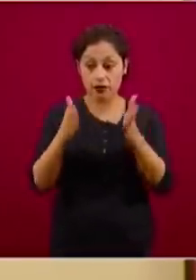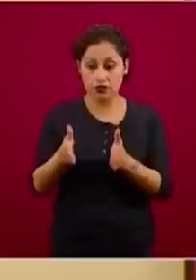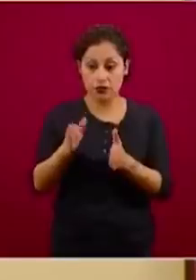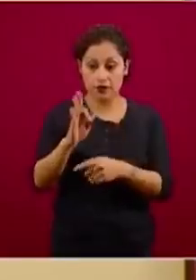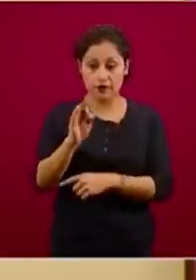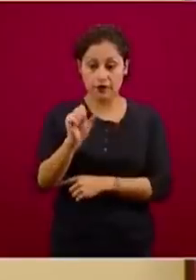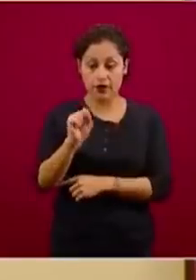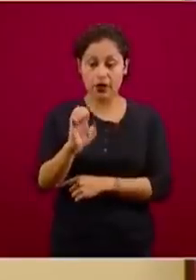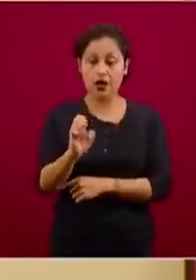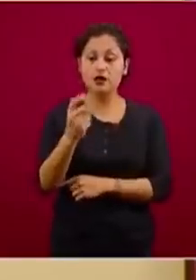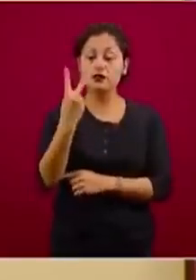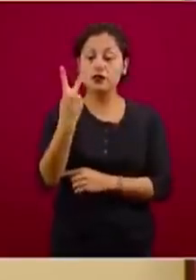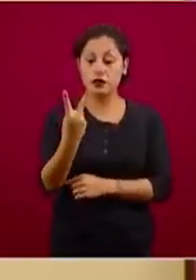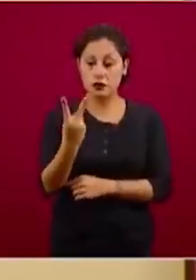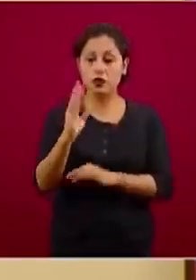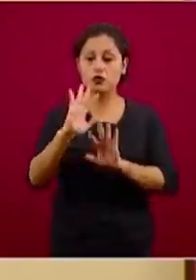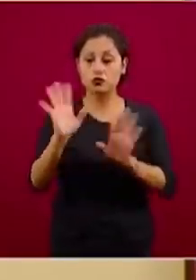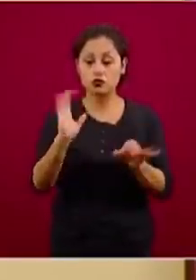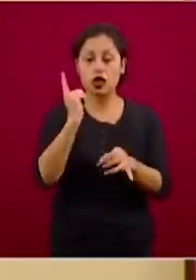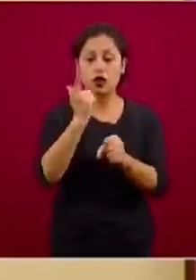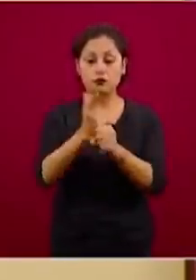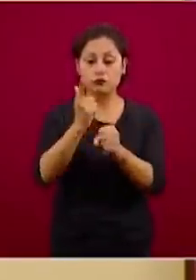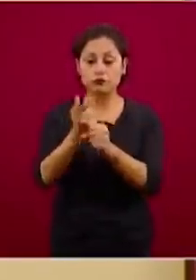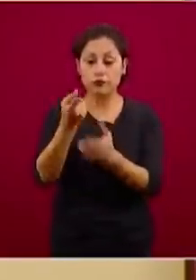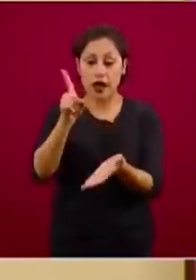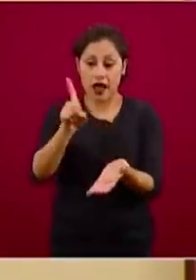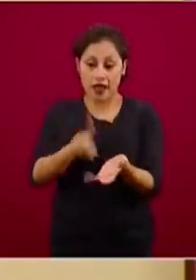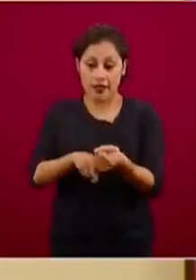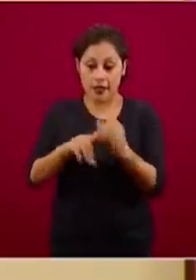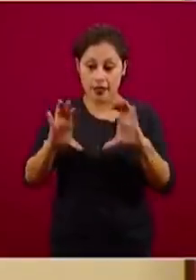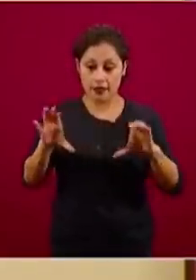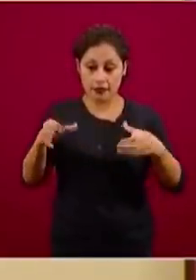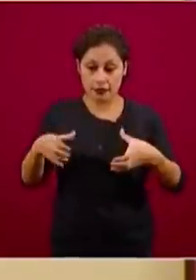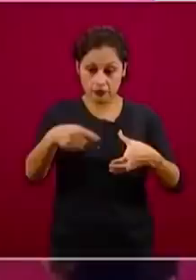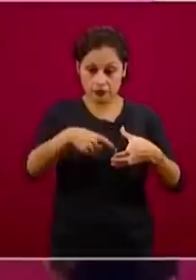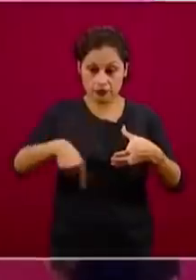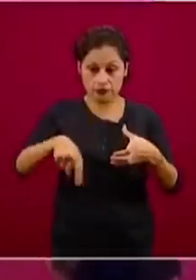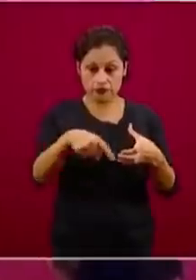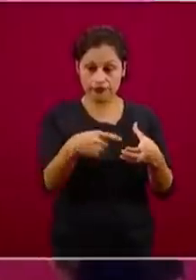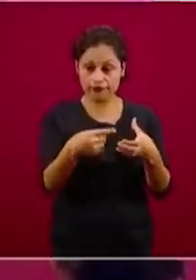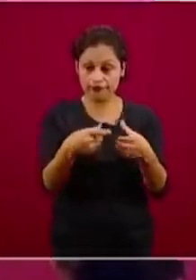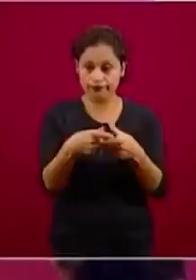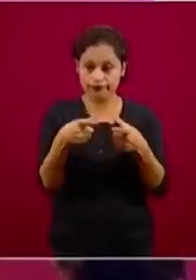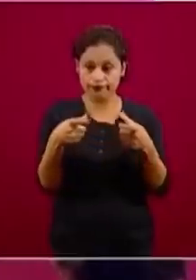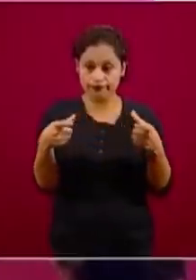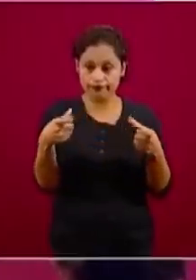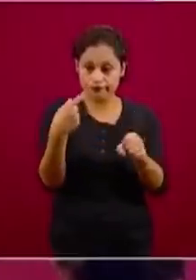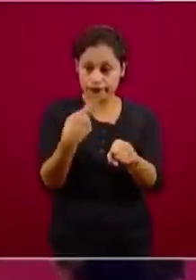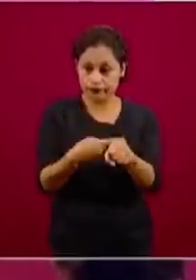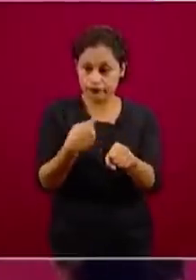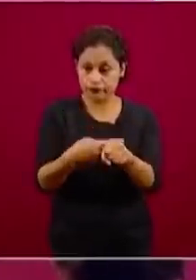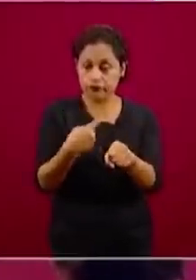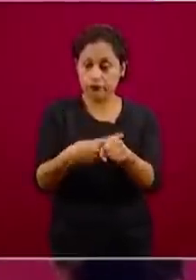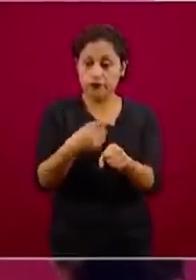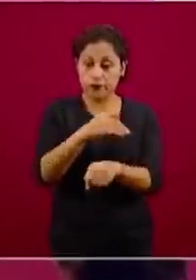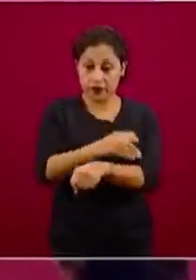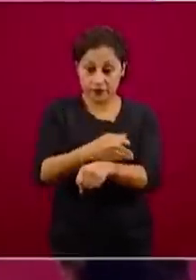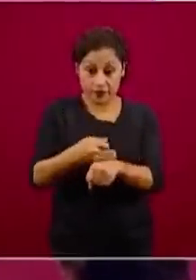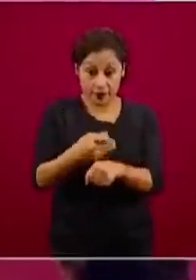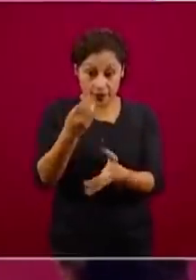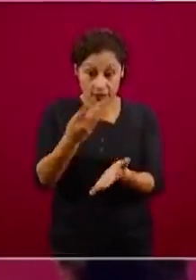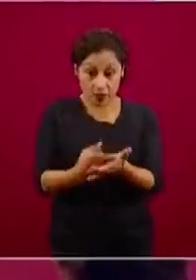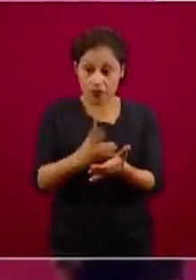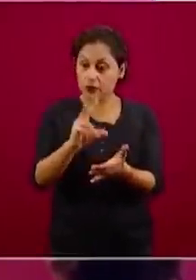una transmisión comunitaria, ya había varios brotes que conglomeraban fuera de la familia y lo que teníamos era la